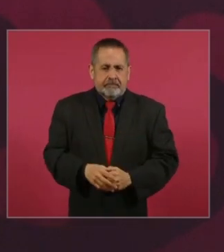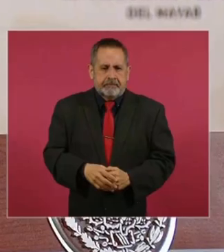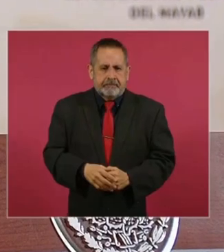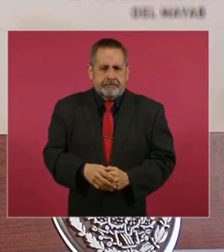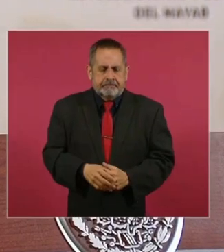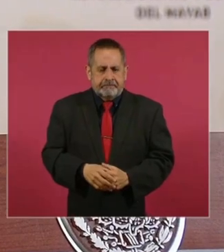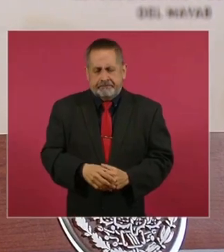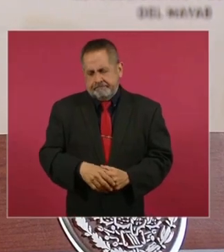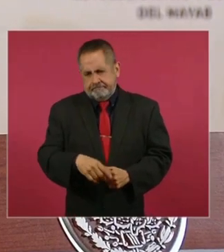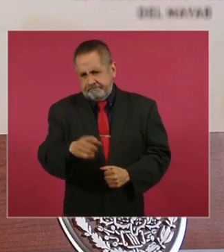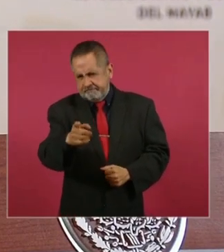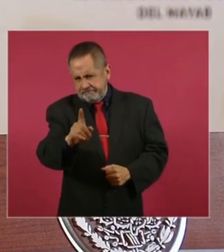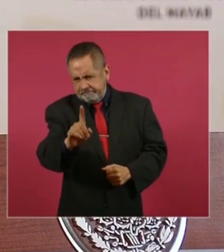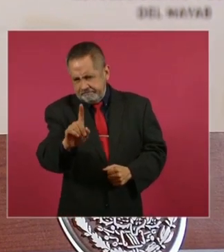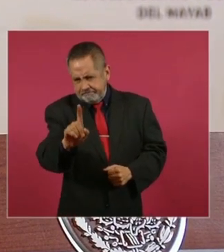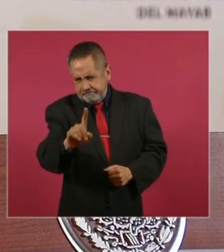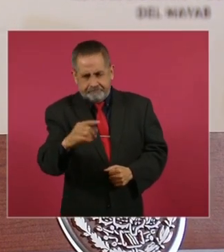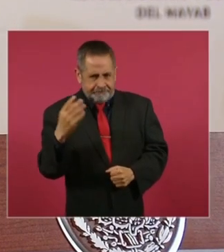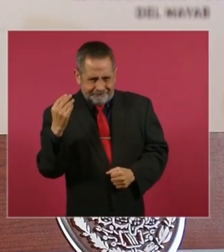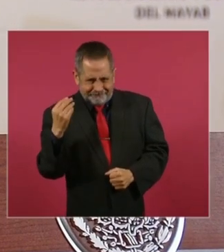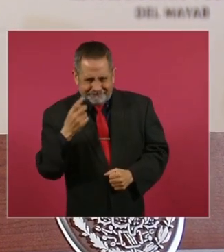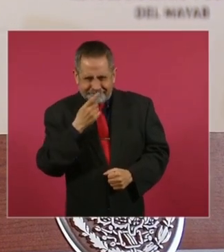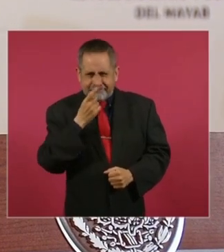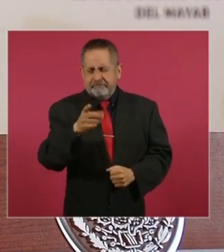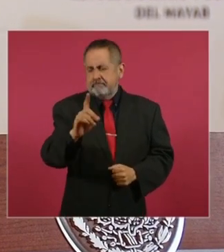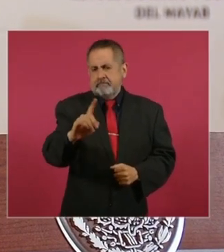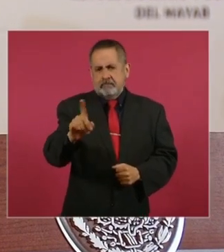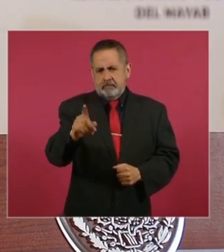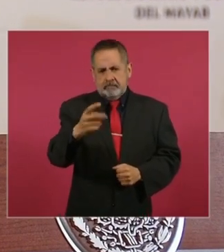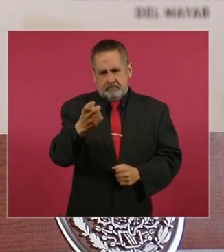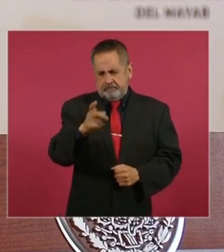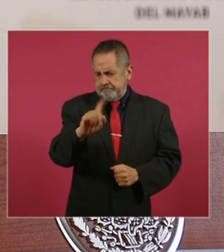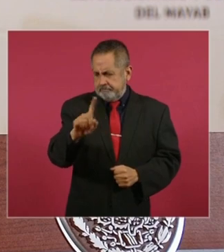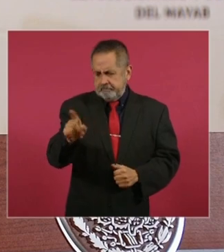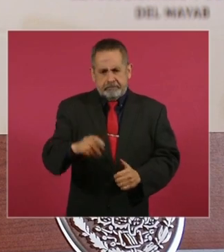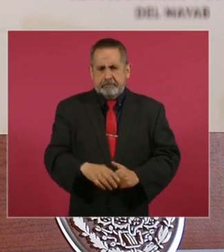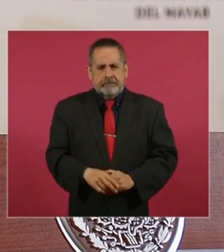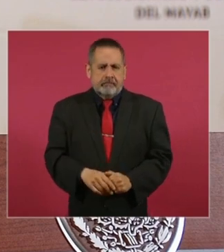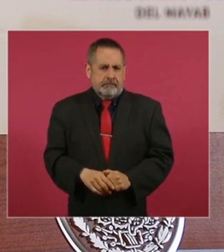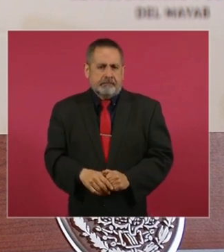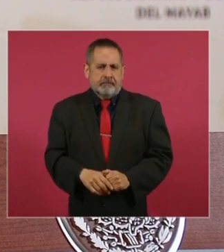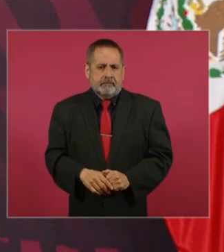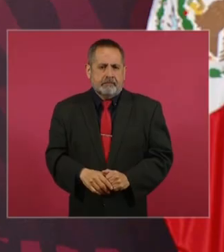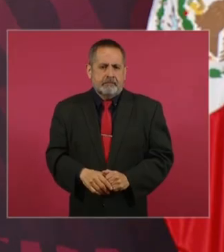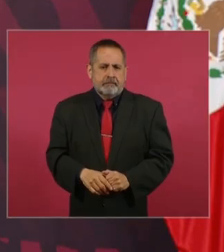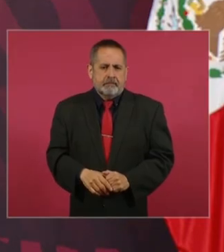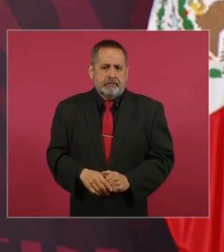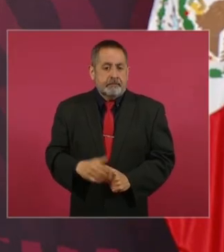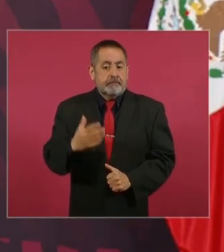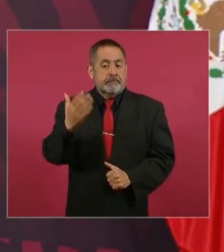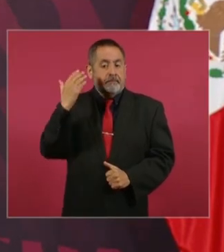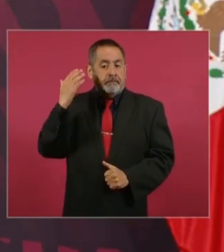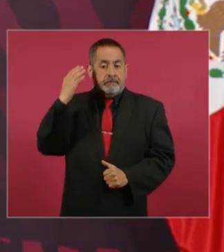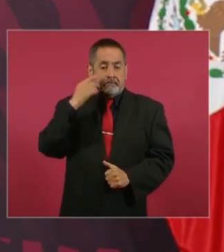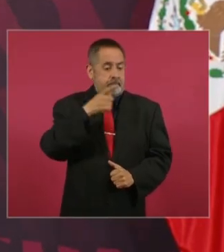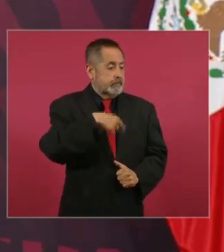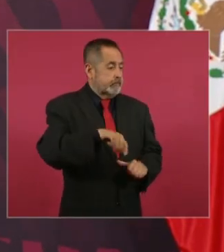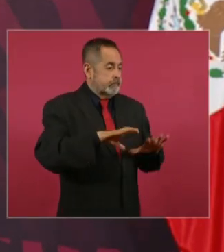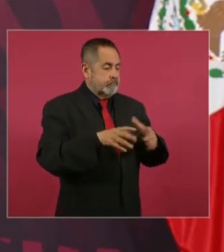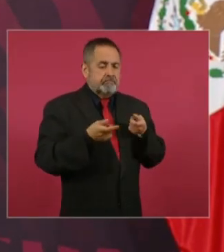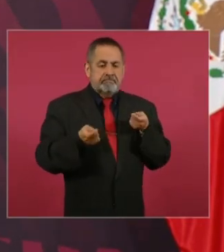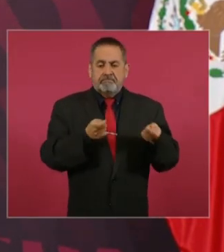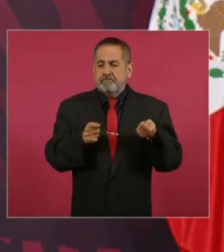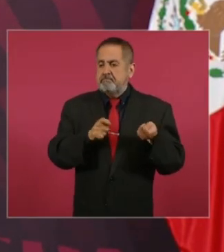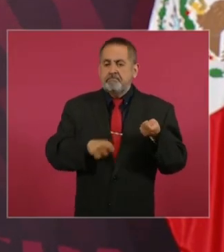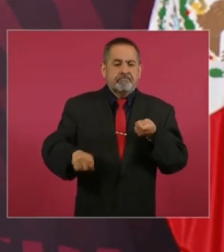no, no, No, es que antes tenían el control de la mayoría